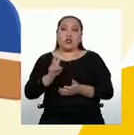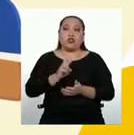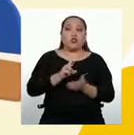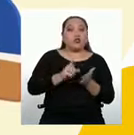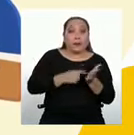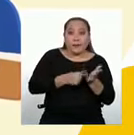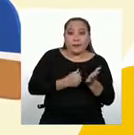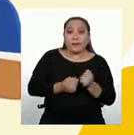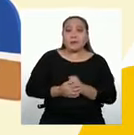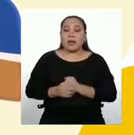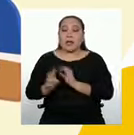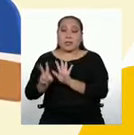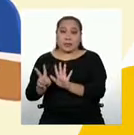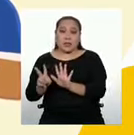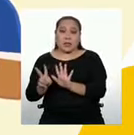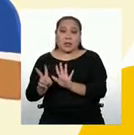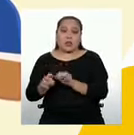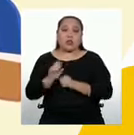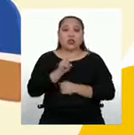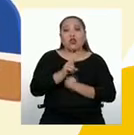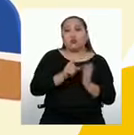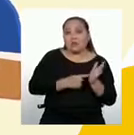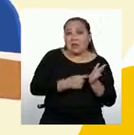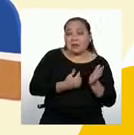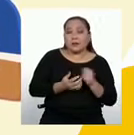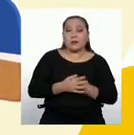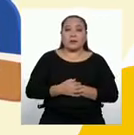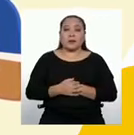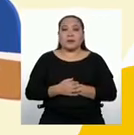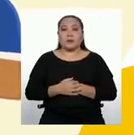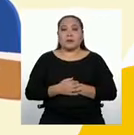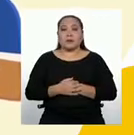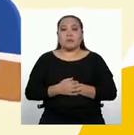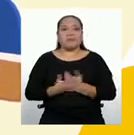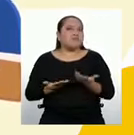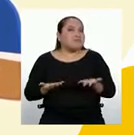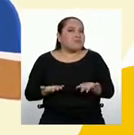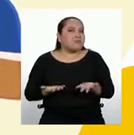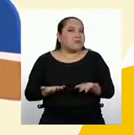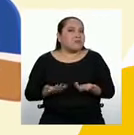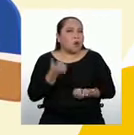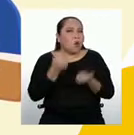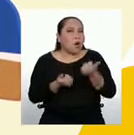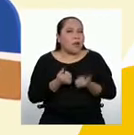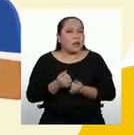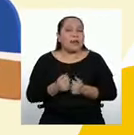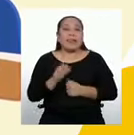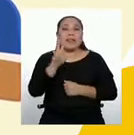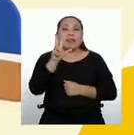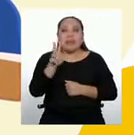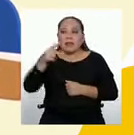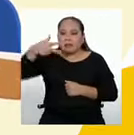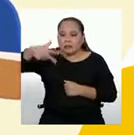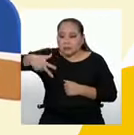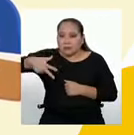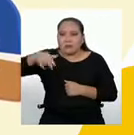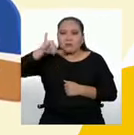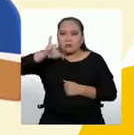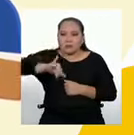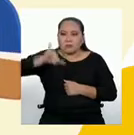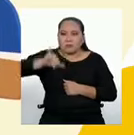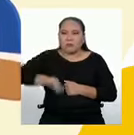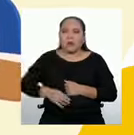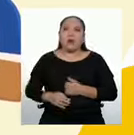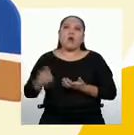veces, el 7 dos veces. Y entonces, tenemos tres valores que más se repiten.